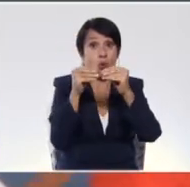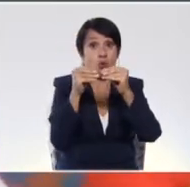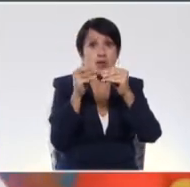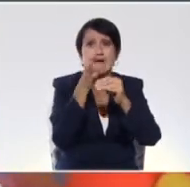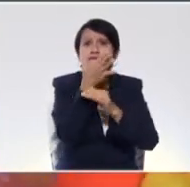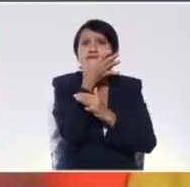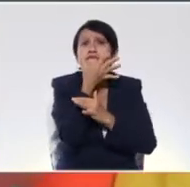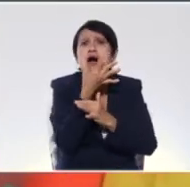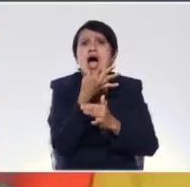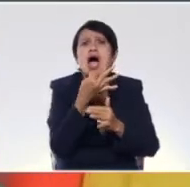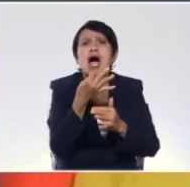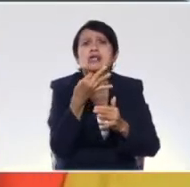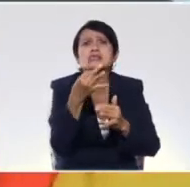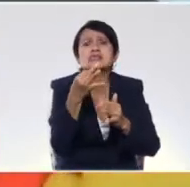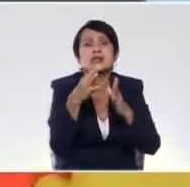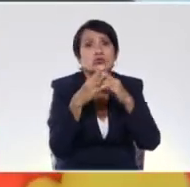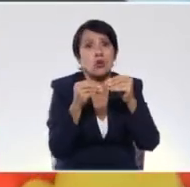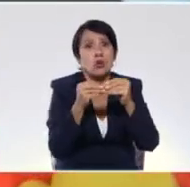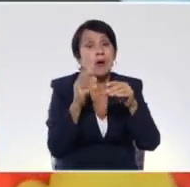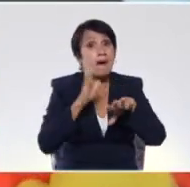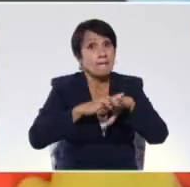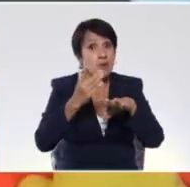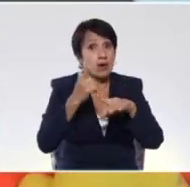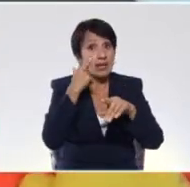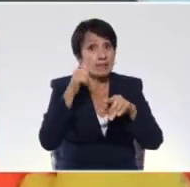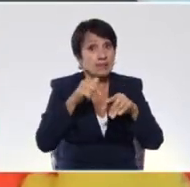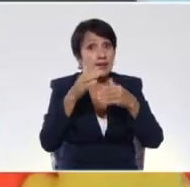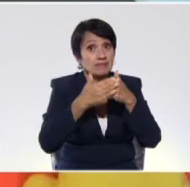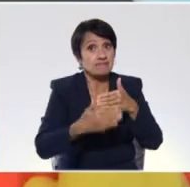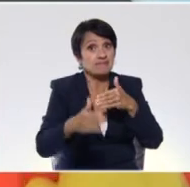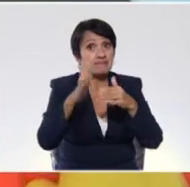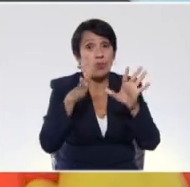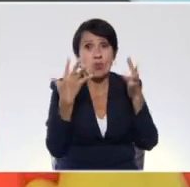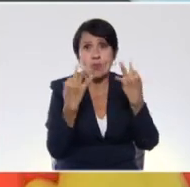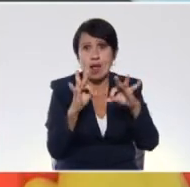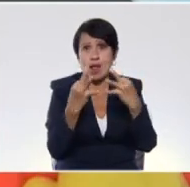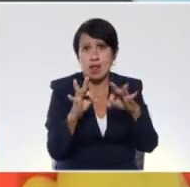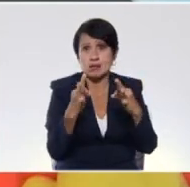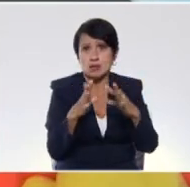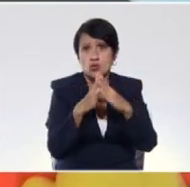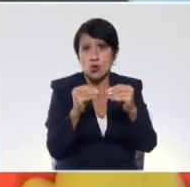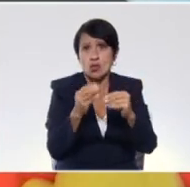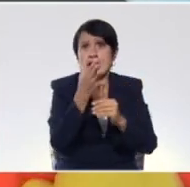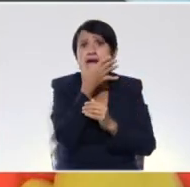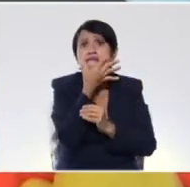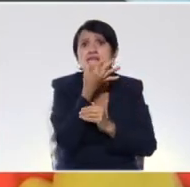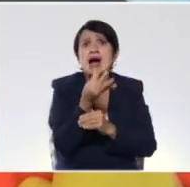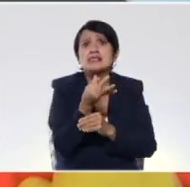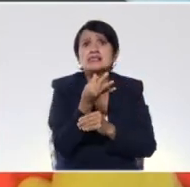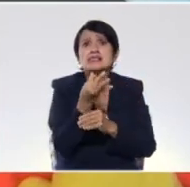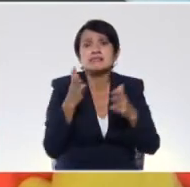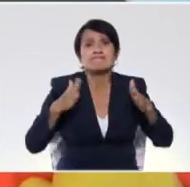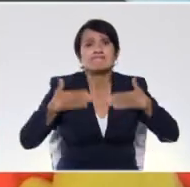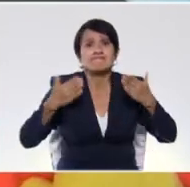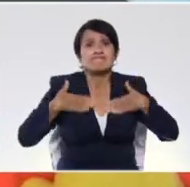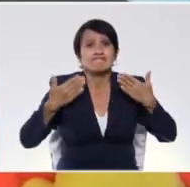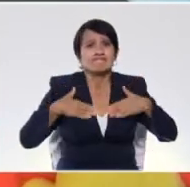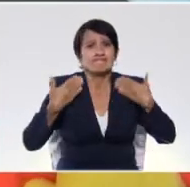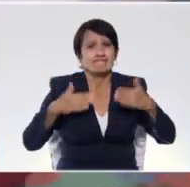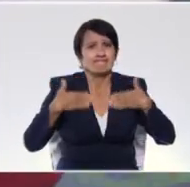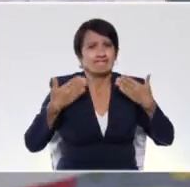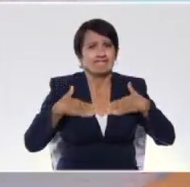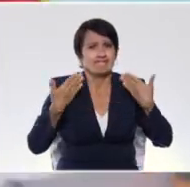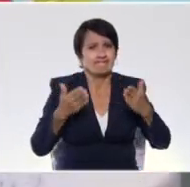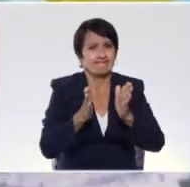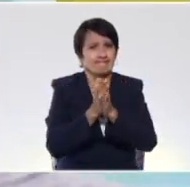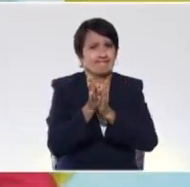fácil y sencilla. ¿Para qué? Para que desde lo cotidiano sea fácil y divertido. ¡Mmm!